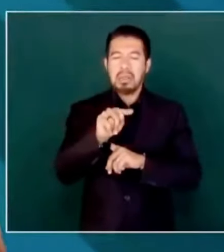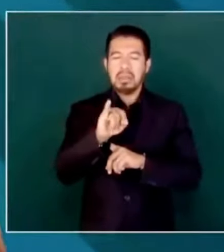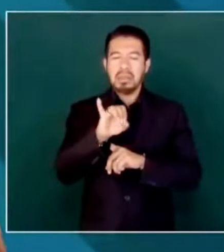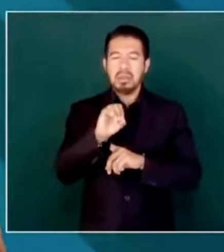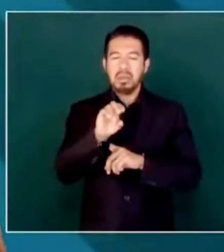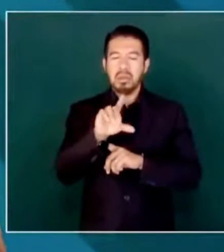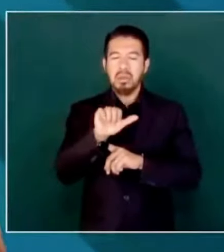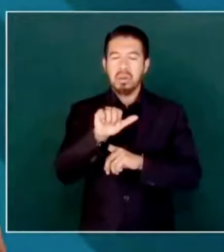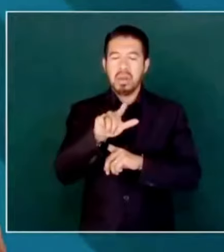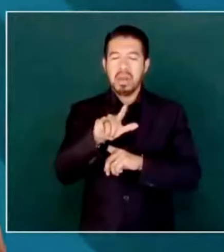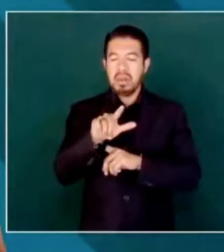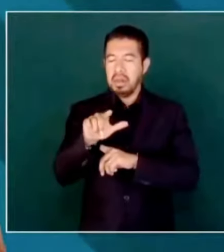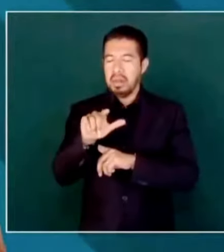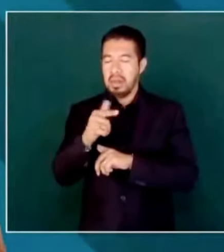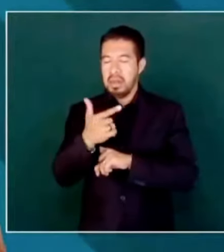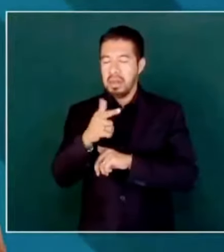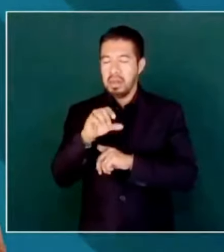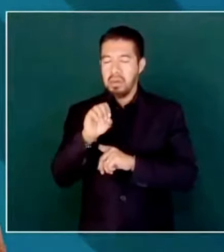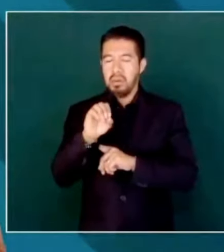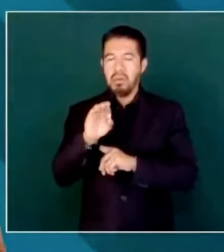Y fue esto.